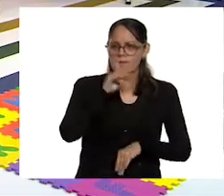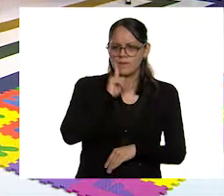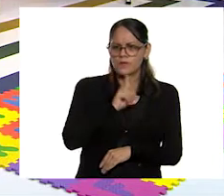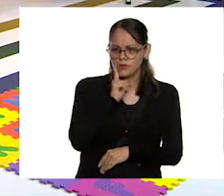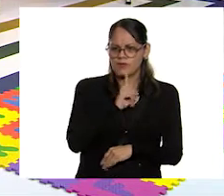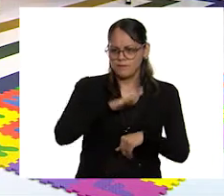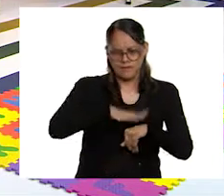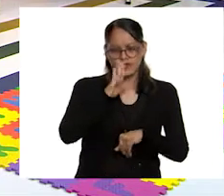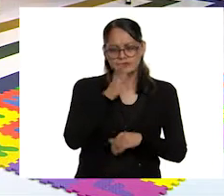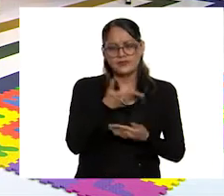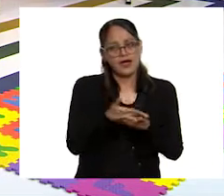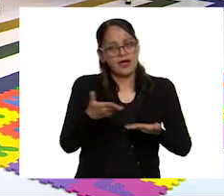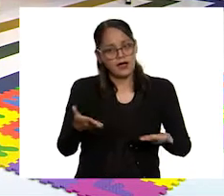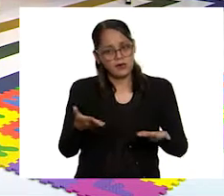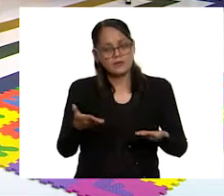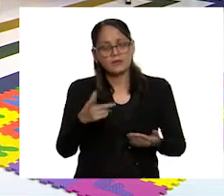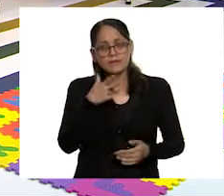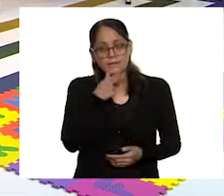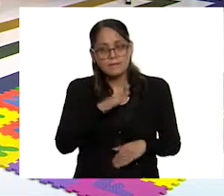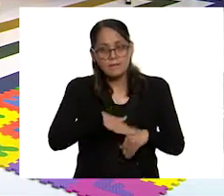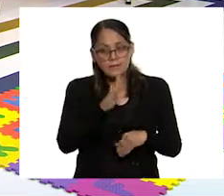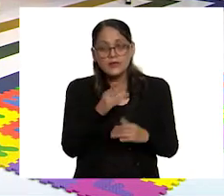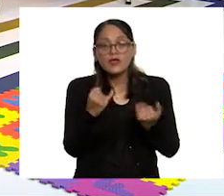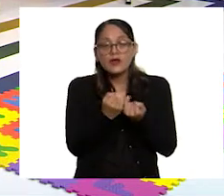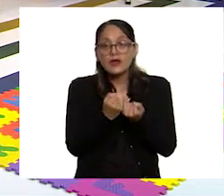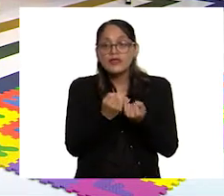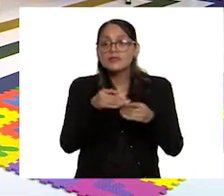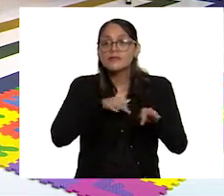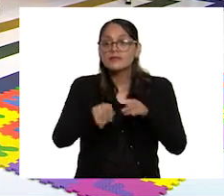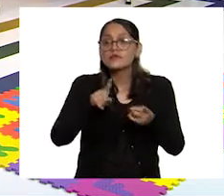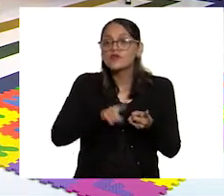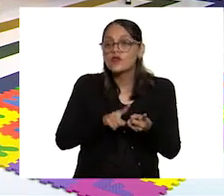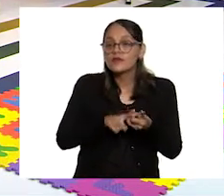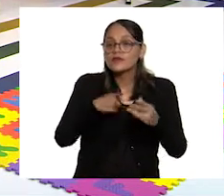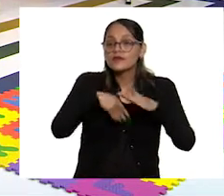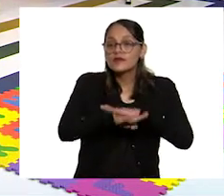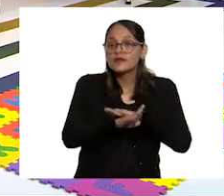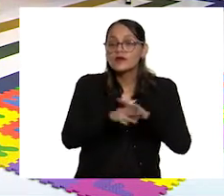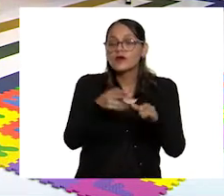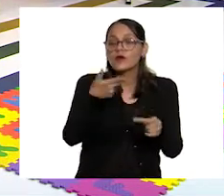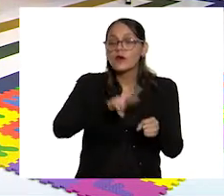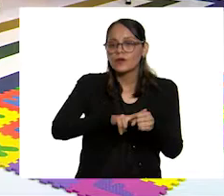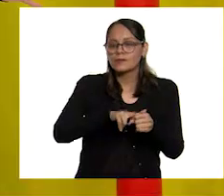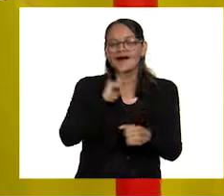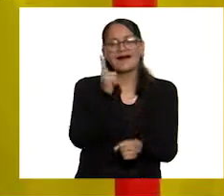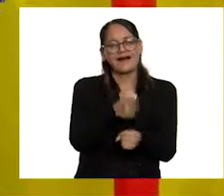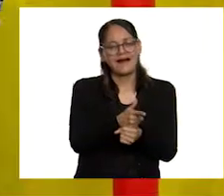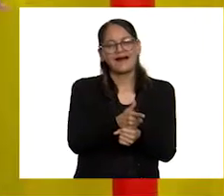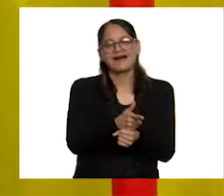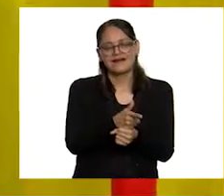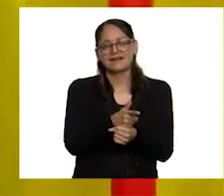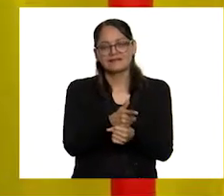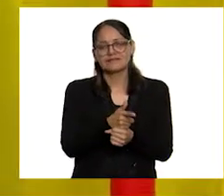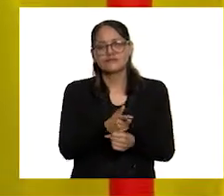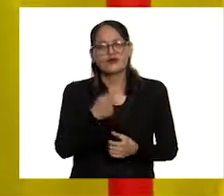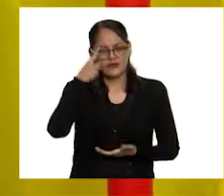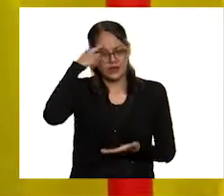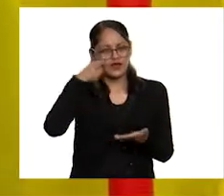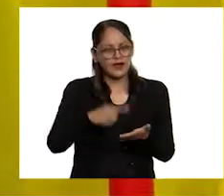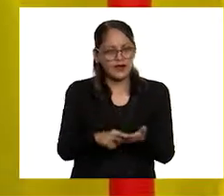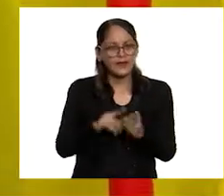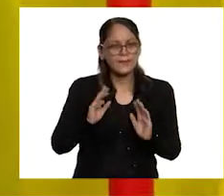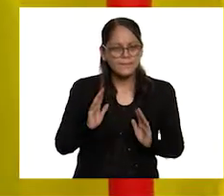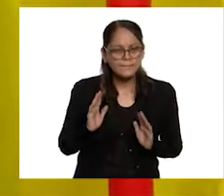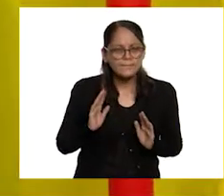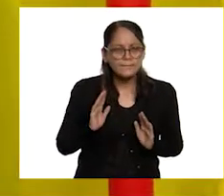mujeres. Y entonces es... Y trabajan en los hospitales, que es un dato que nos ubica muy bien. Yo creo que se